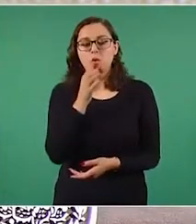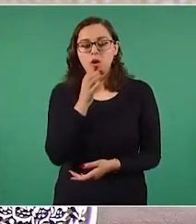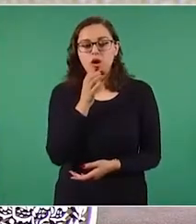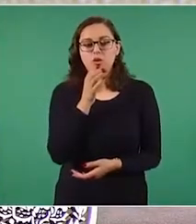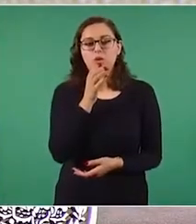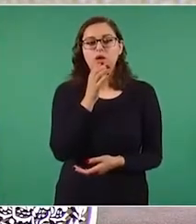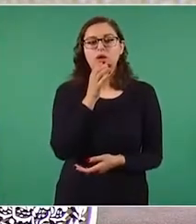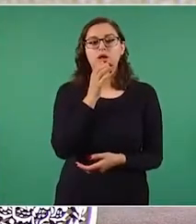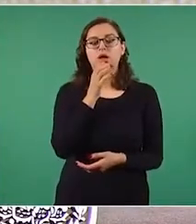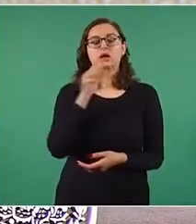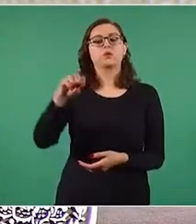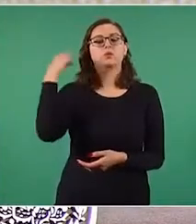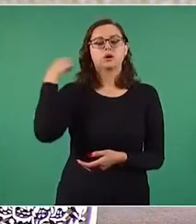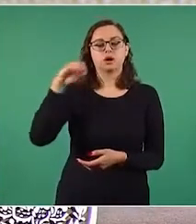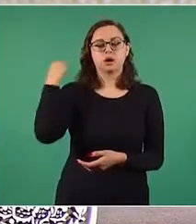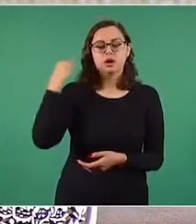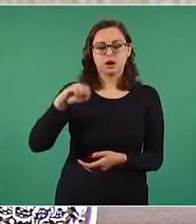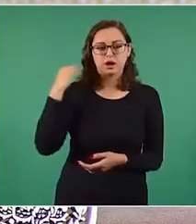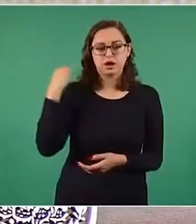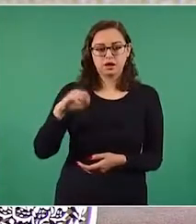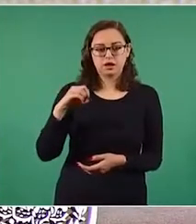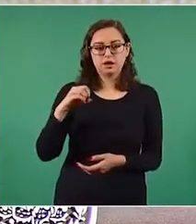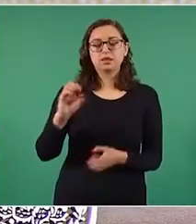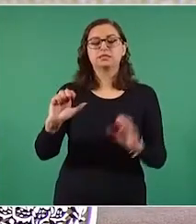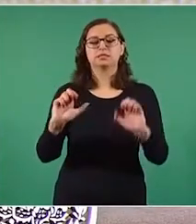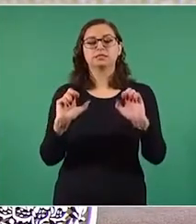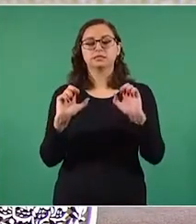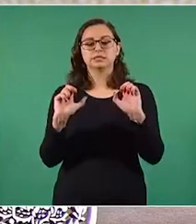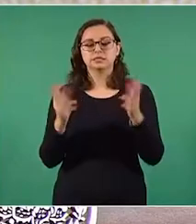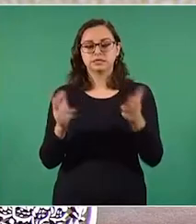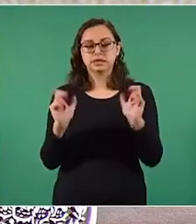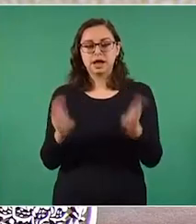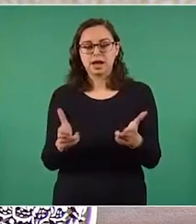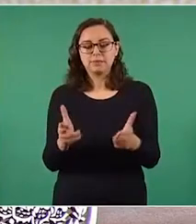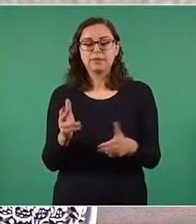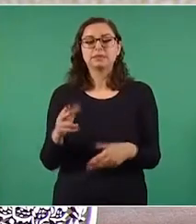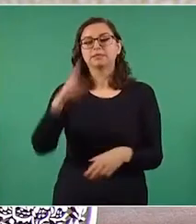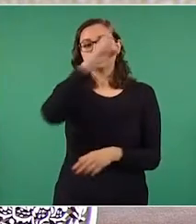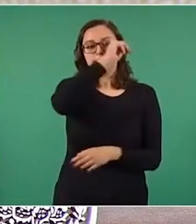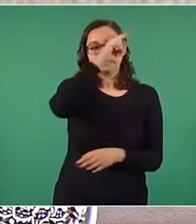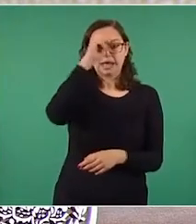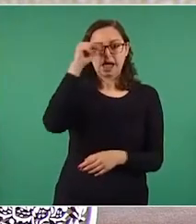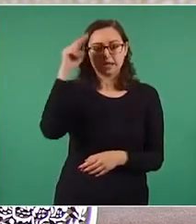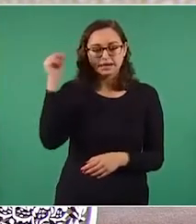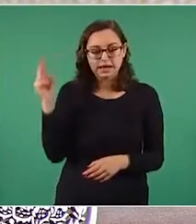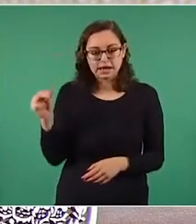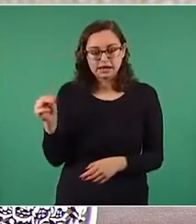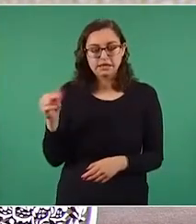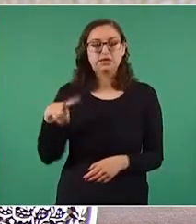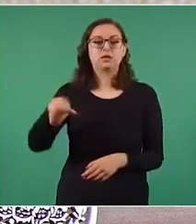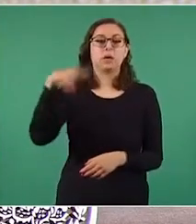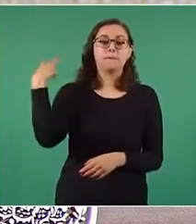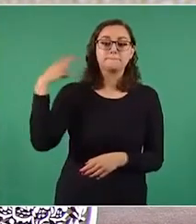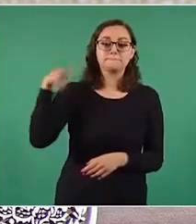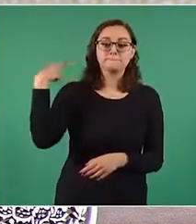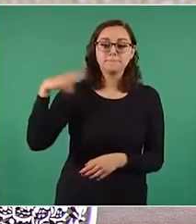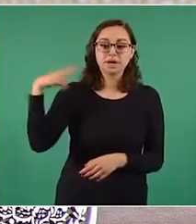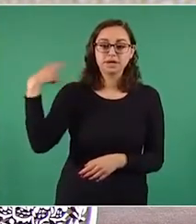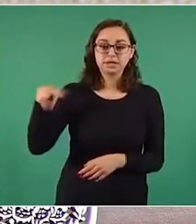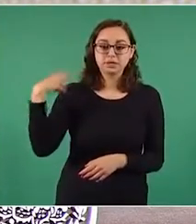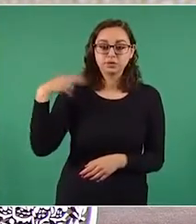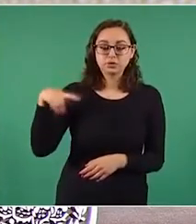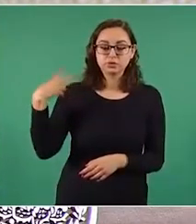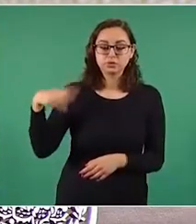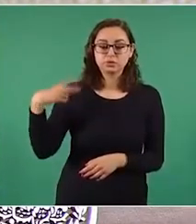la SEDENA en Oaxaca, Servicios Estatales en Chiapas, el IMSS en Nayarit, Servicios Estatales en Veracruz, el